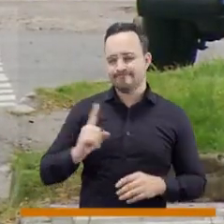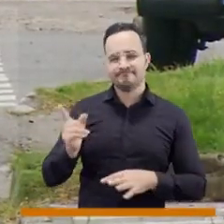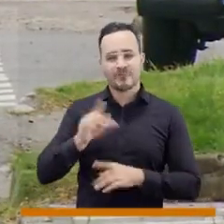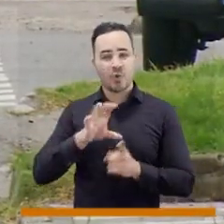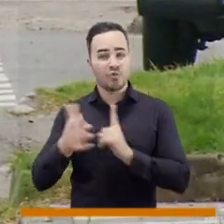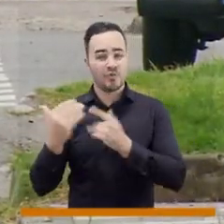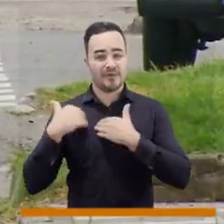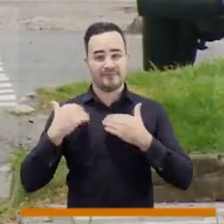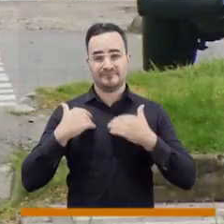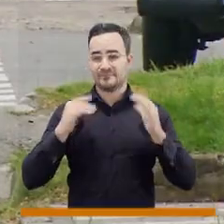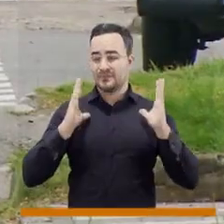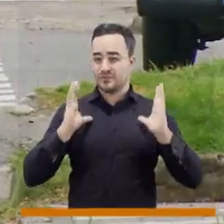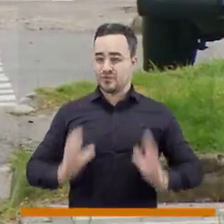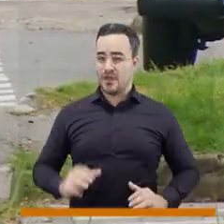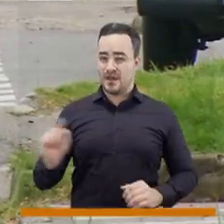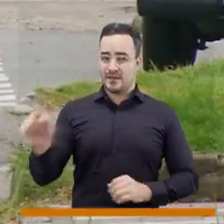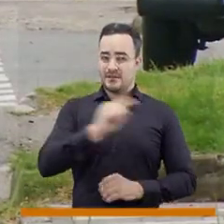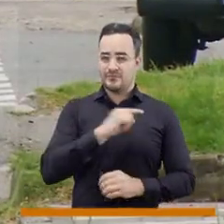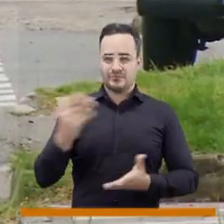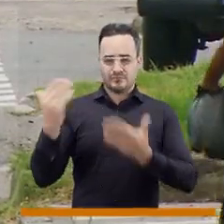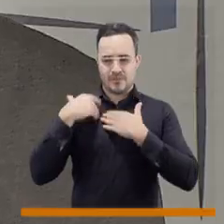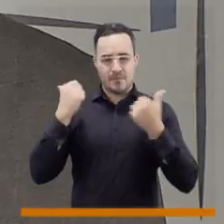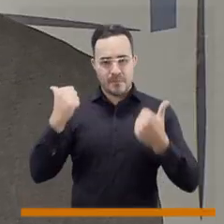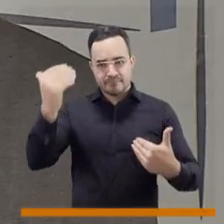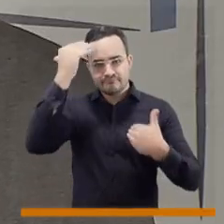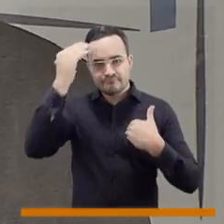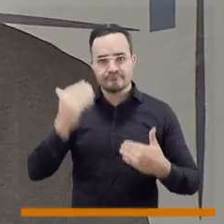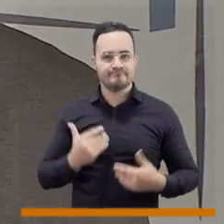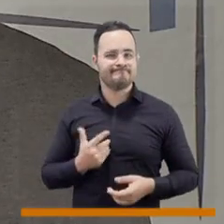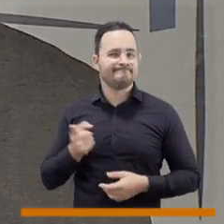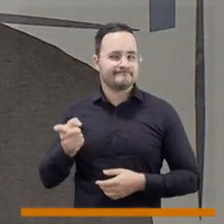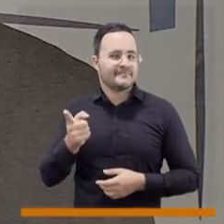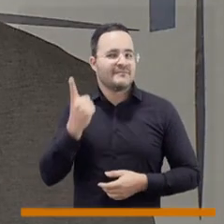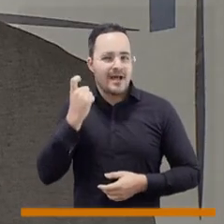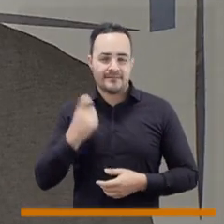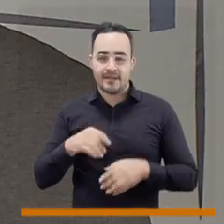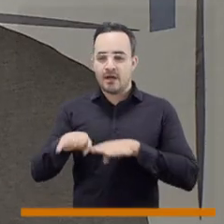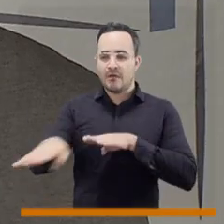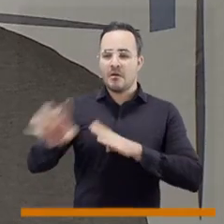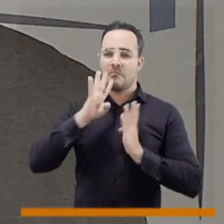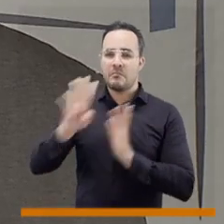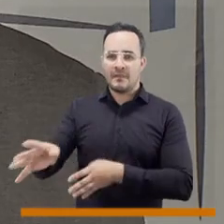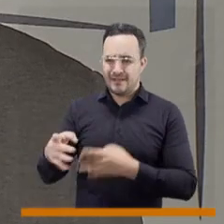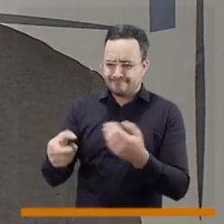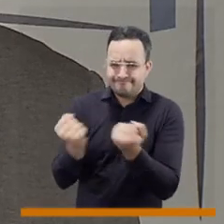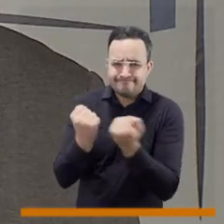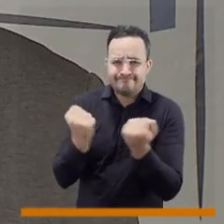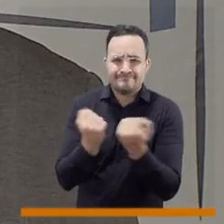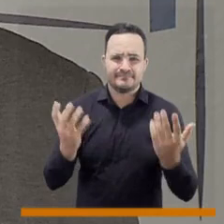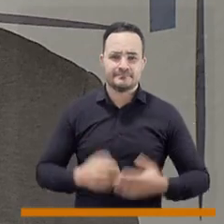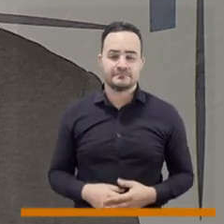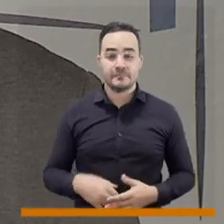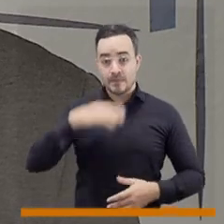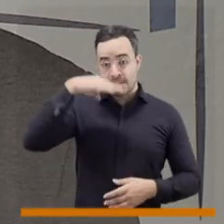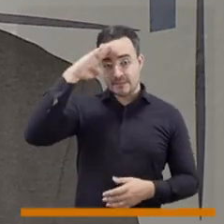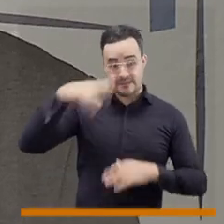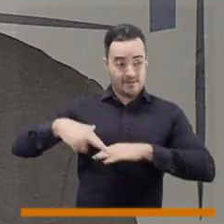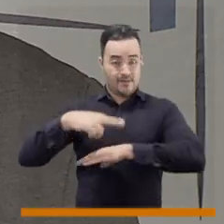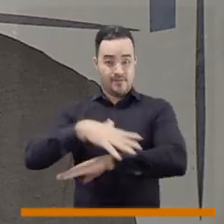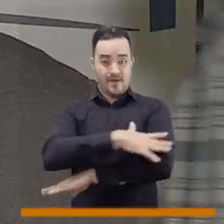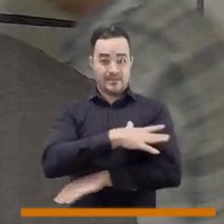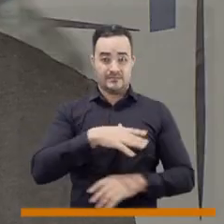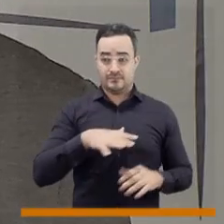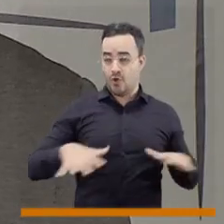calles cada vez lucen más estrechas. En Medellín y en el Valle de la Burrá tenemos cerca de un